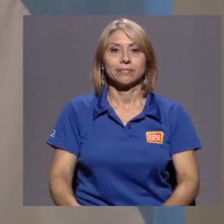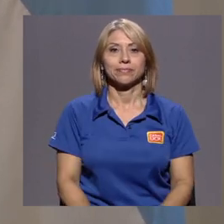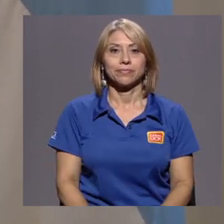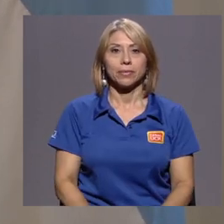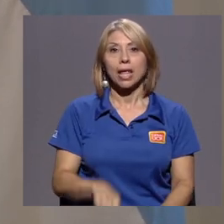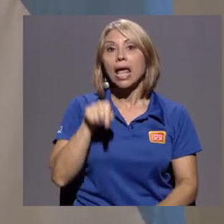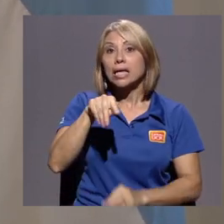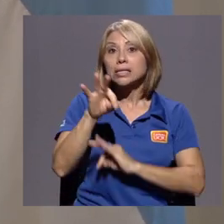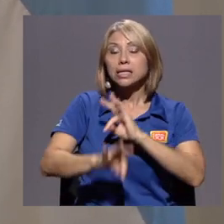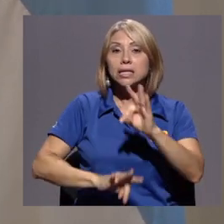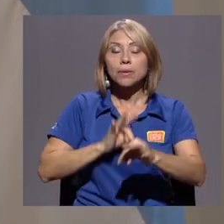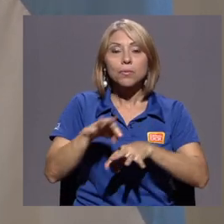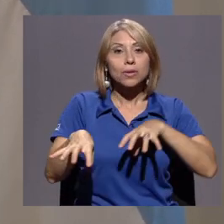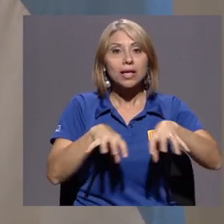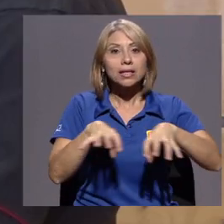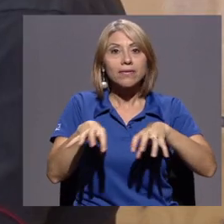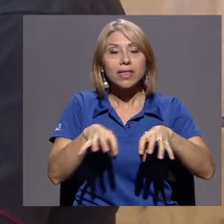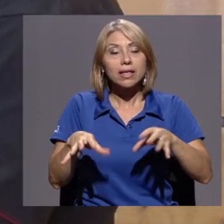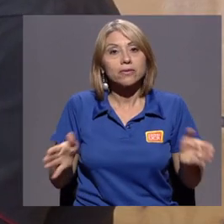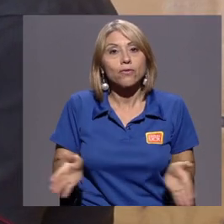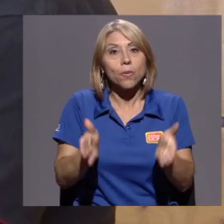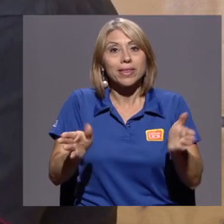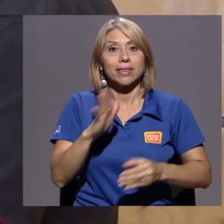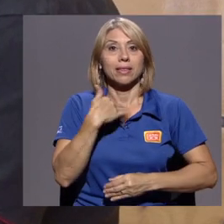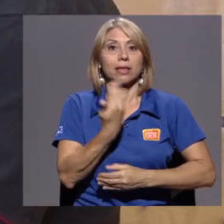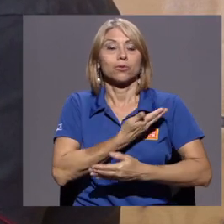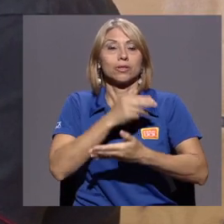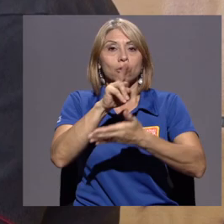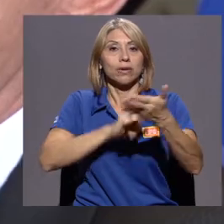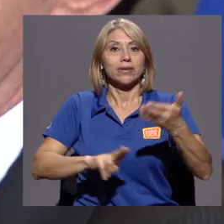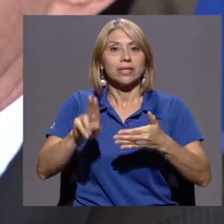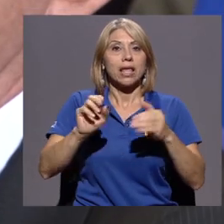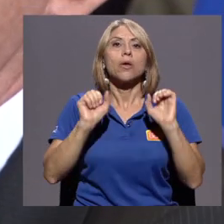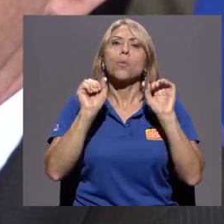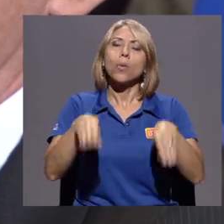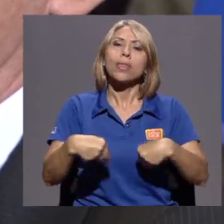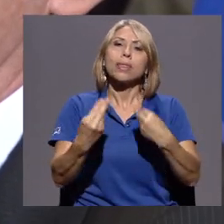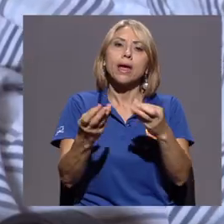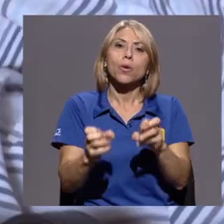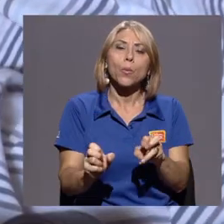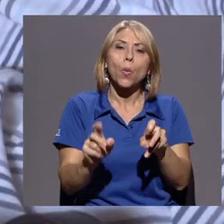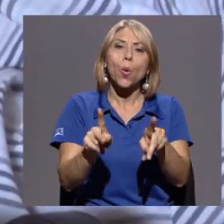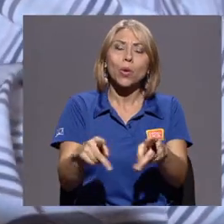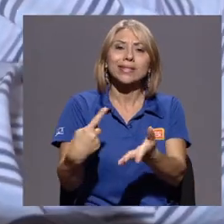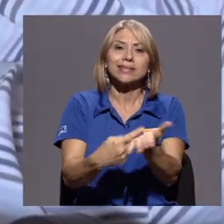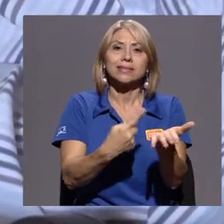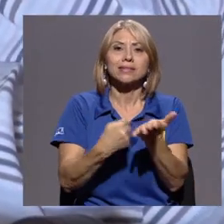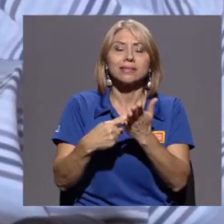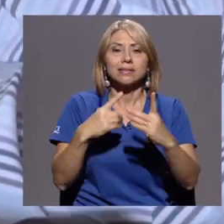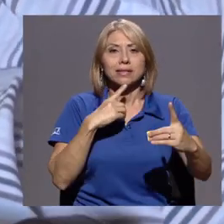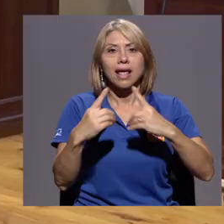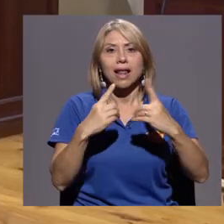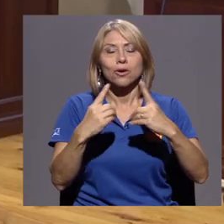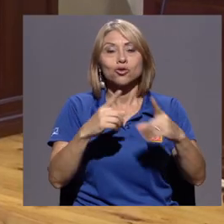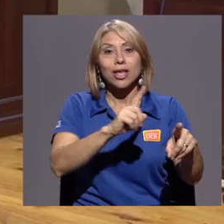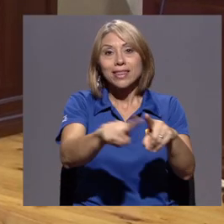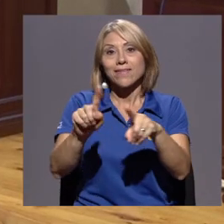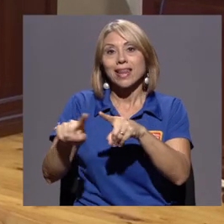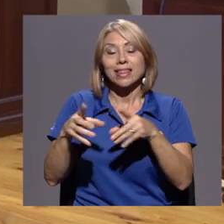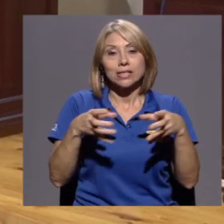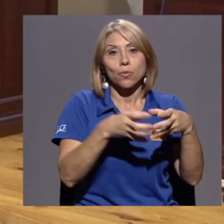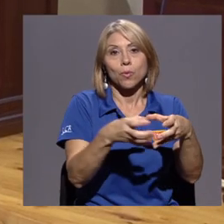Este tipo de actividades fomentadas por nuestra universidad permiten generar espacios de discusión y diálogo entre los diferentes actores